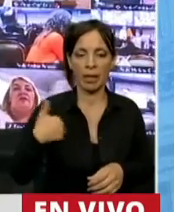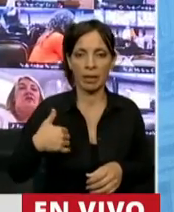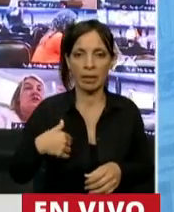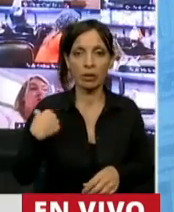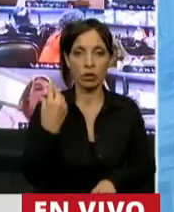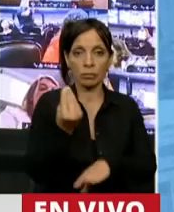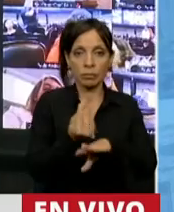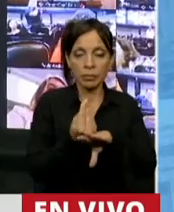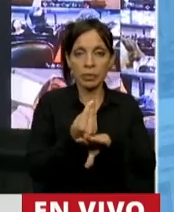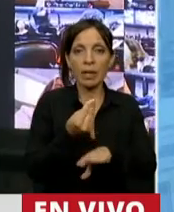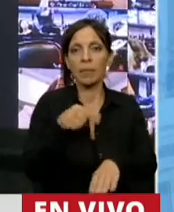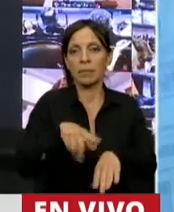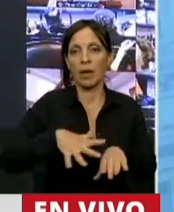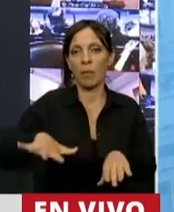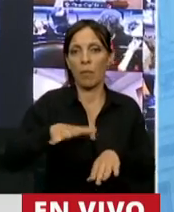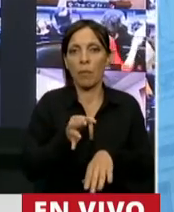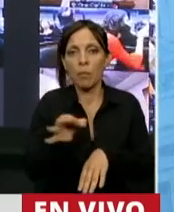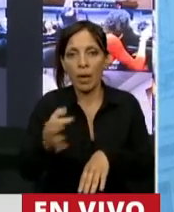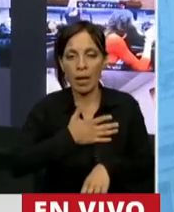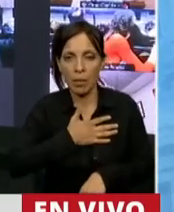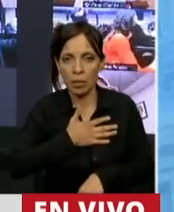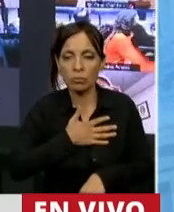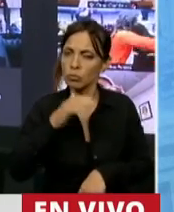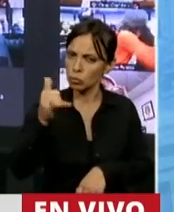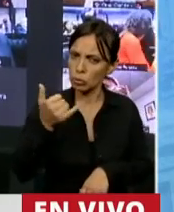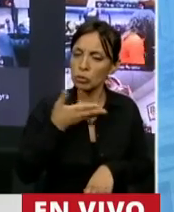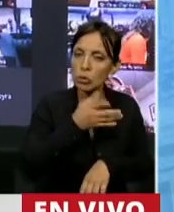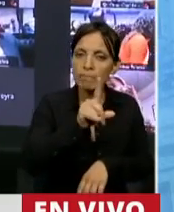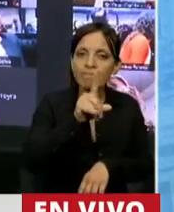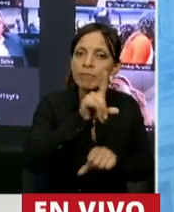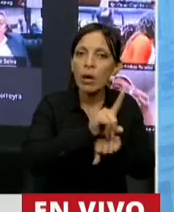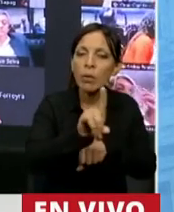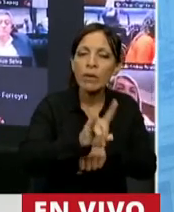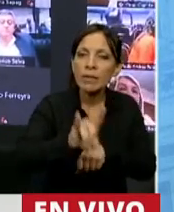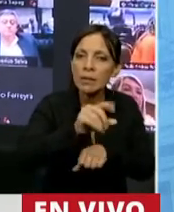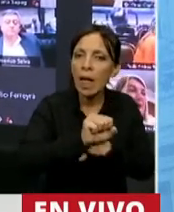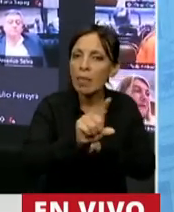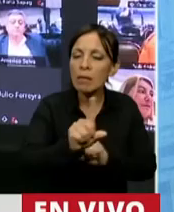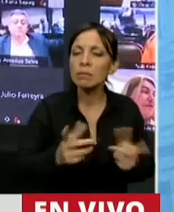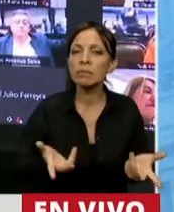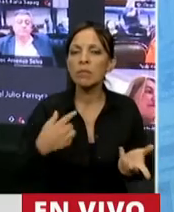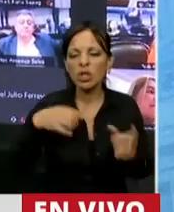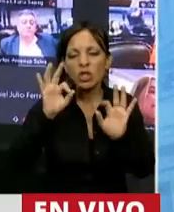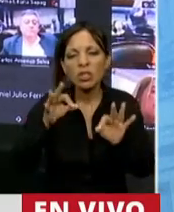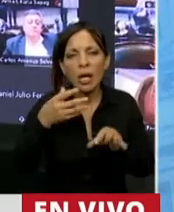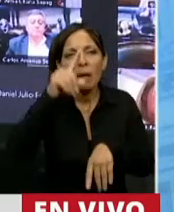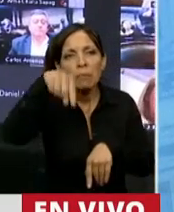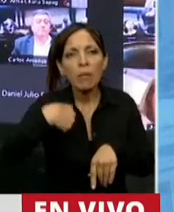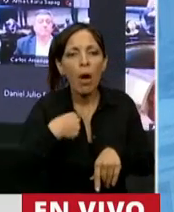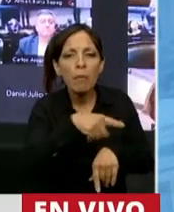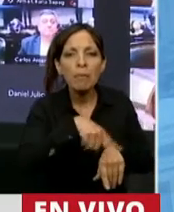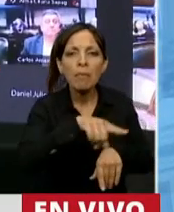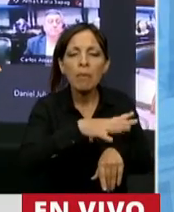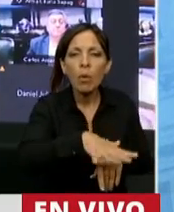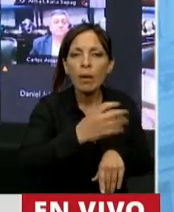representación de nuestro pueblo, y sí, yo no fui a la universidad, pero tengo bien claro de dónde vengo y los intereses que tengo que